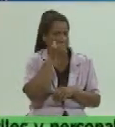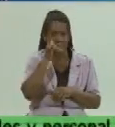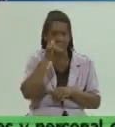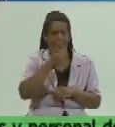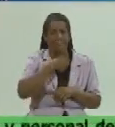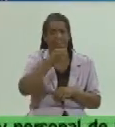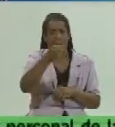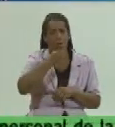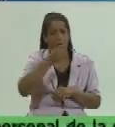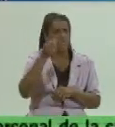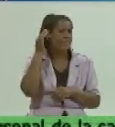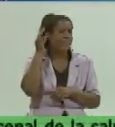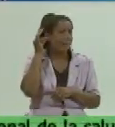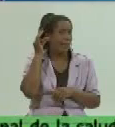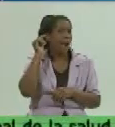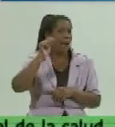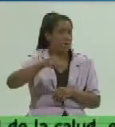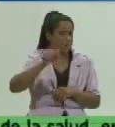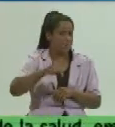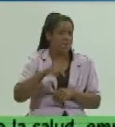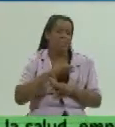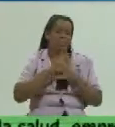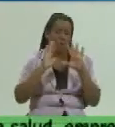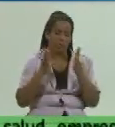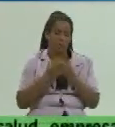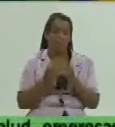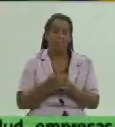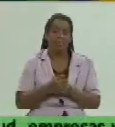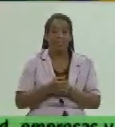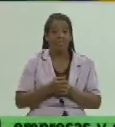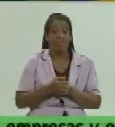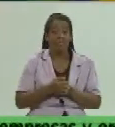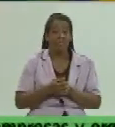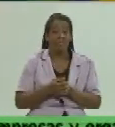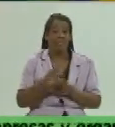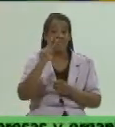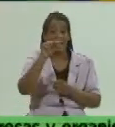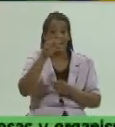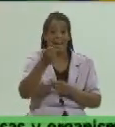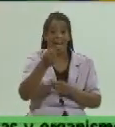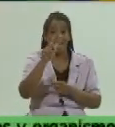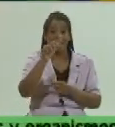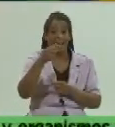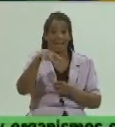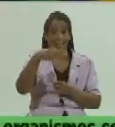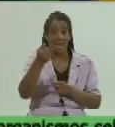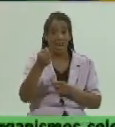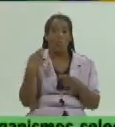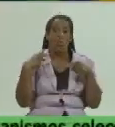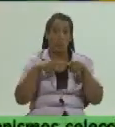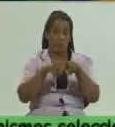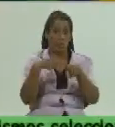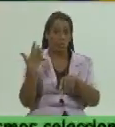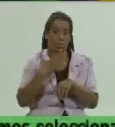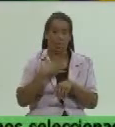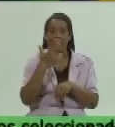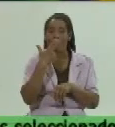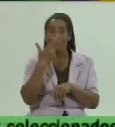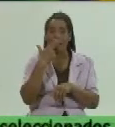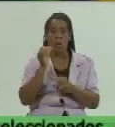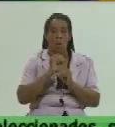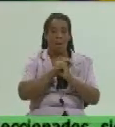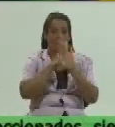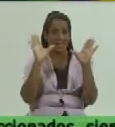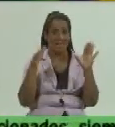justamente desde ahí nos dio la primicia informativa Natacha estuvo con nosotros hoy temprano en la mañana yo creo que eso es muestra del